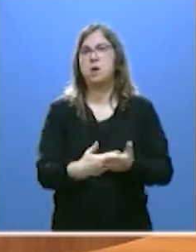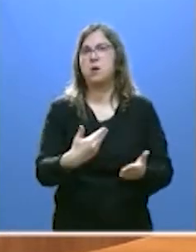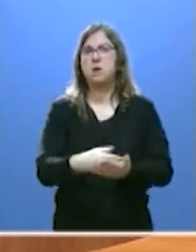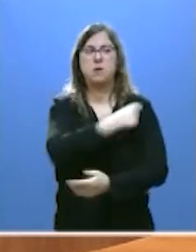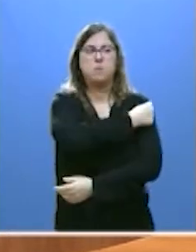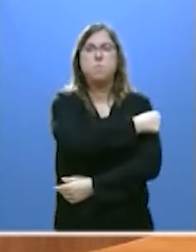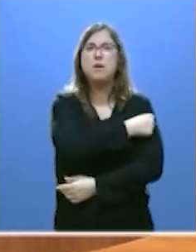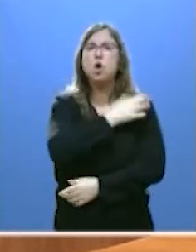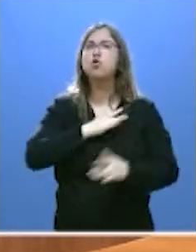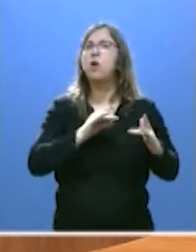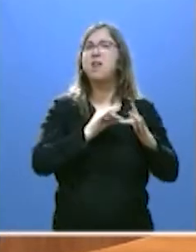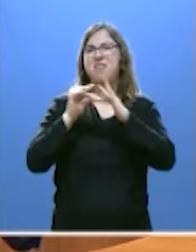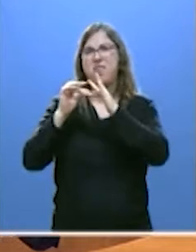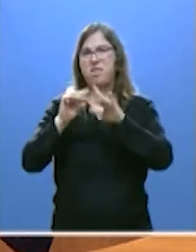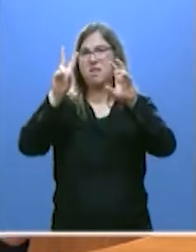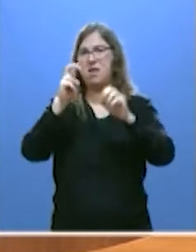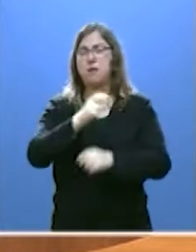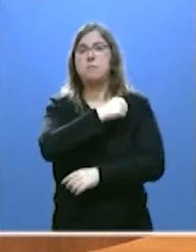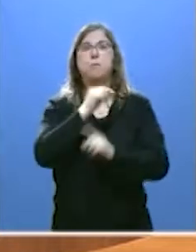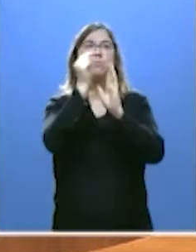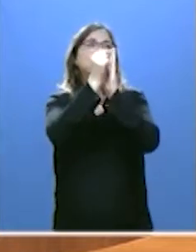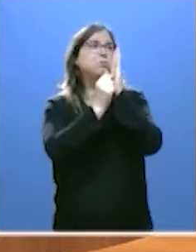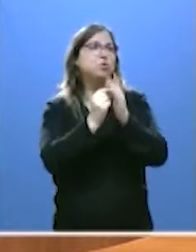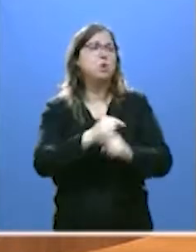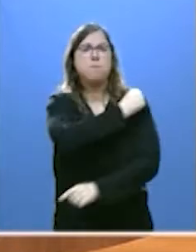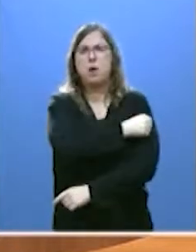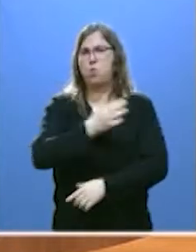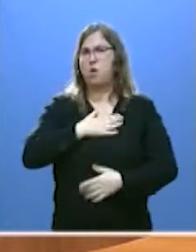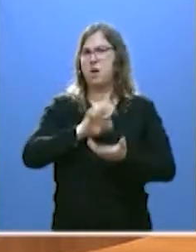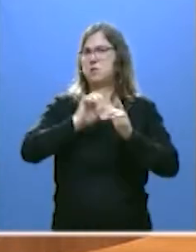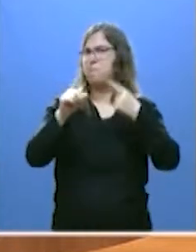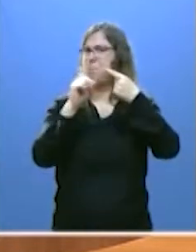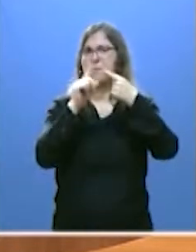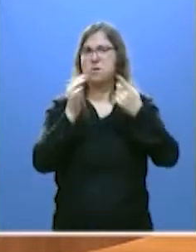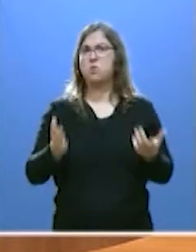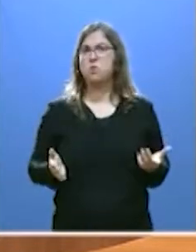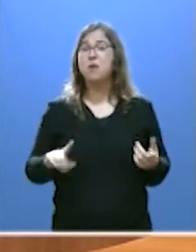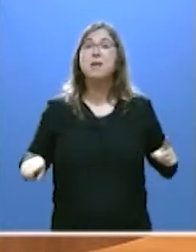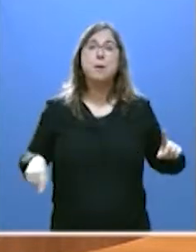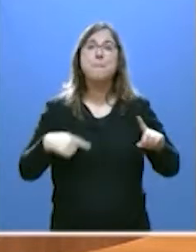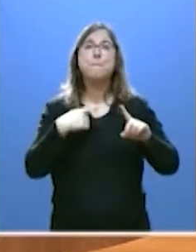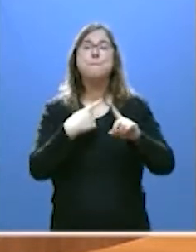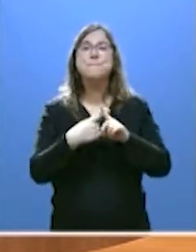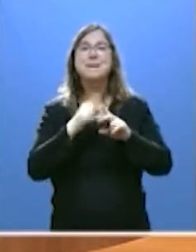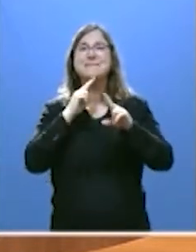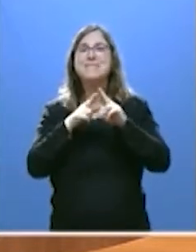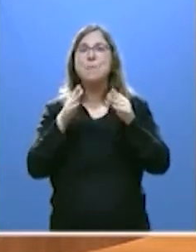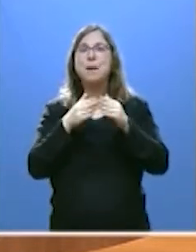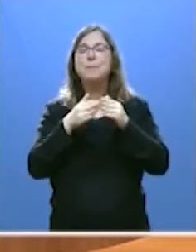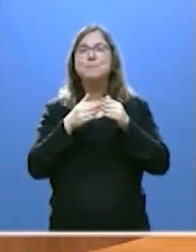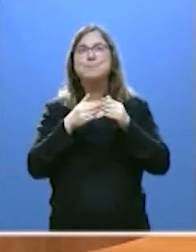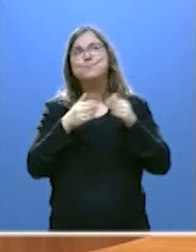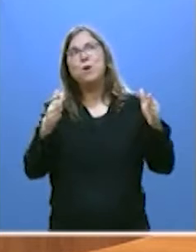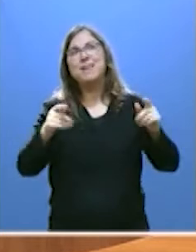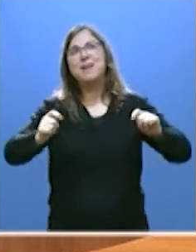No solo estamos liderando todos los rankings en vacunación, sino que, además, es una puerta abierta a la